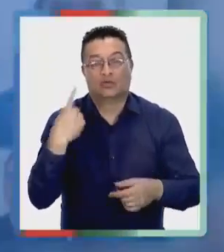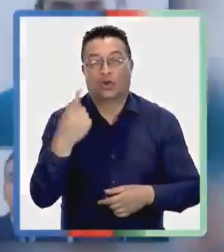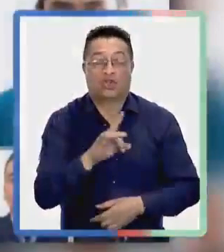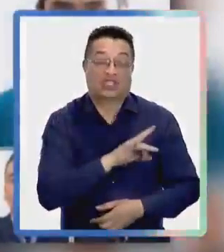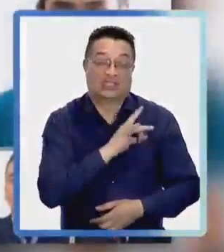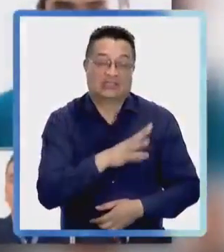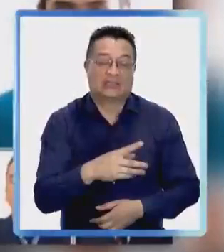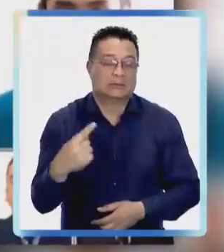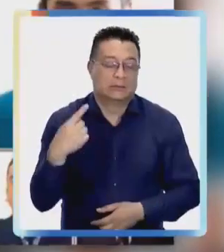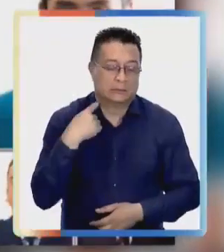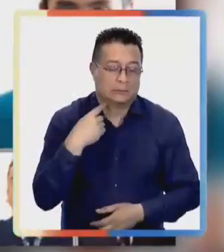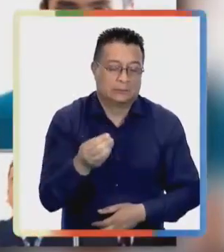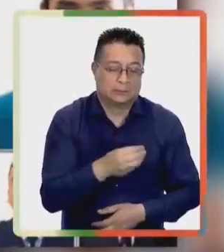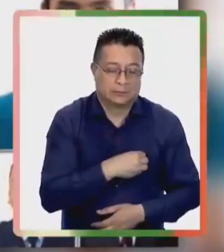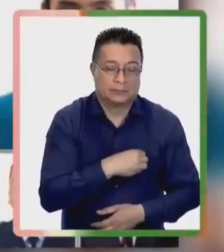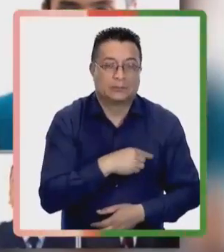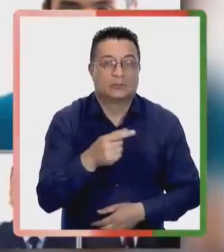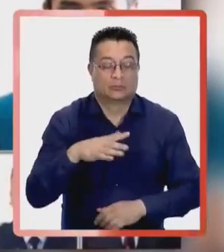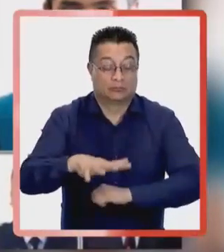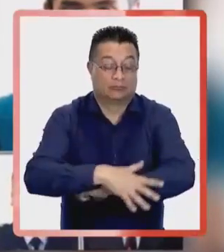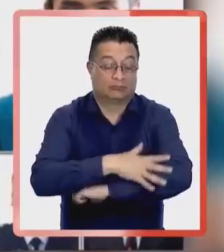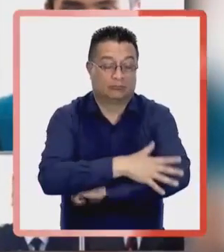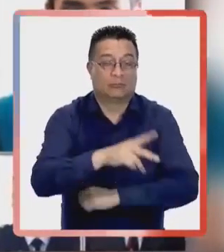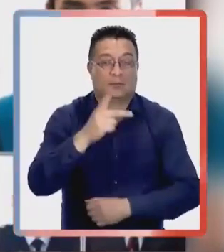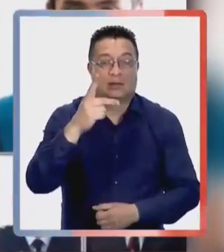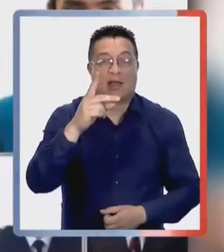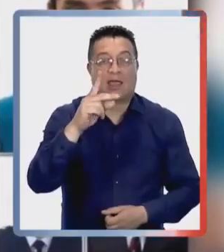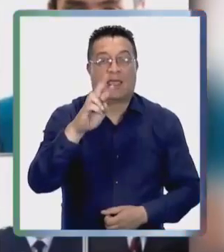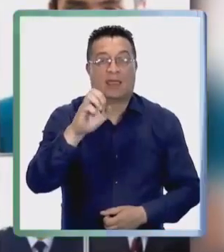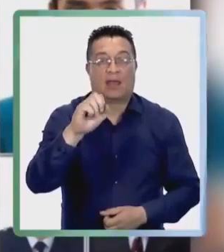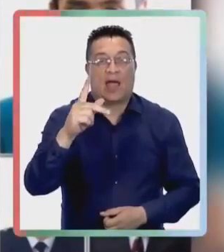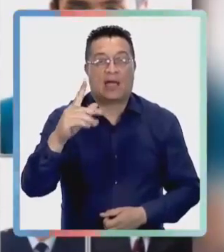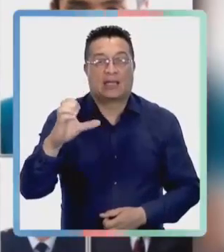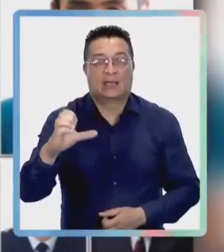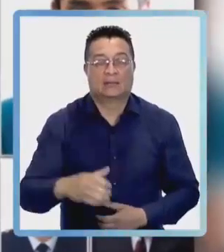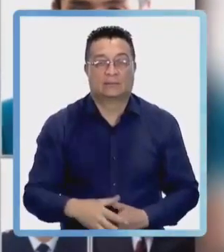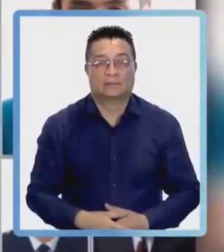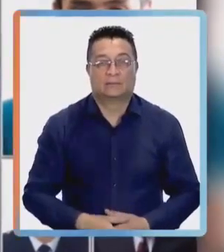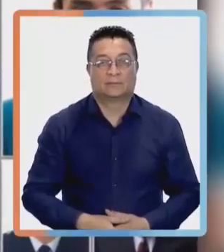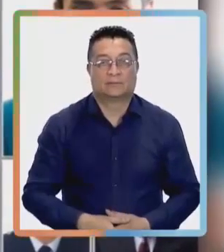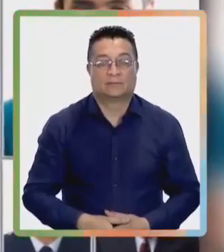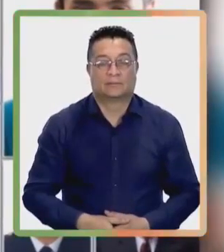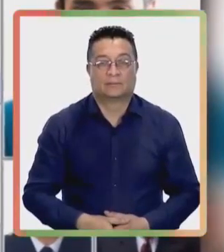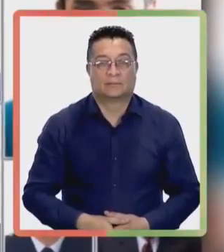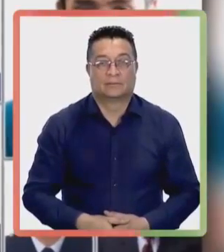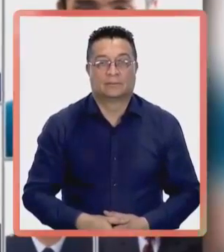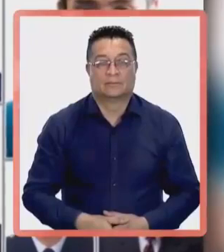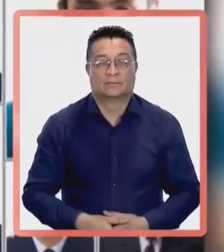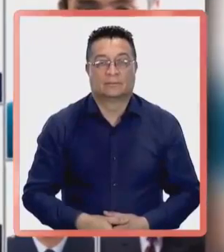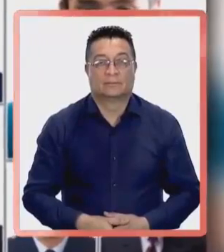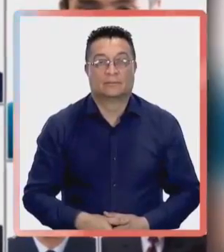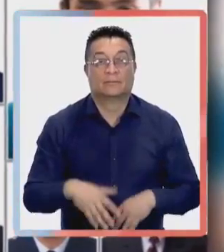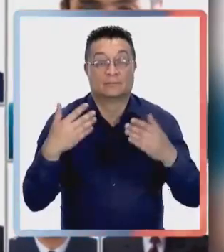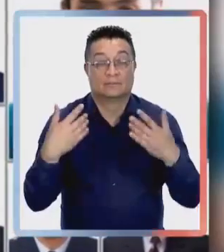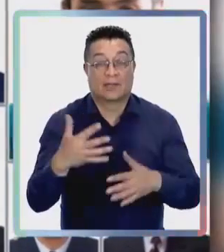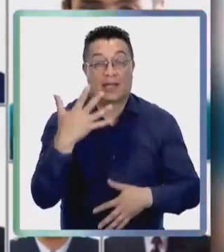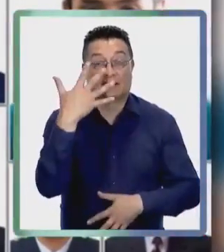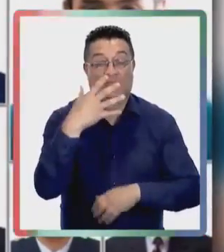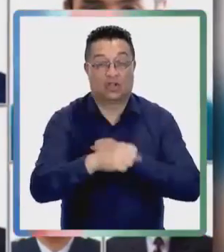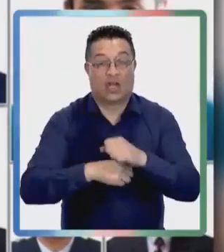para recordar a estos 38 héroes en tiempos de paz, quienes lutaron a todo un país con la tragedia en el mar de Drek.